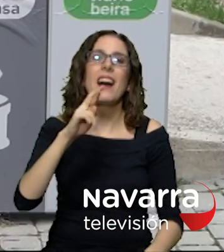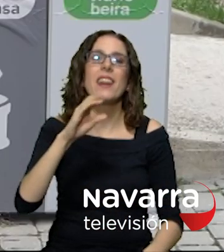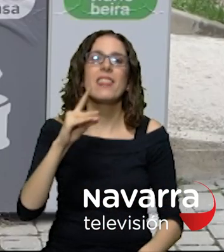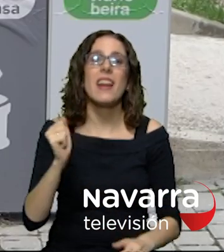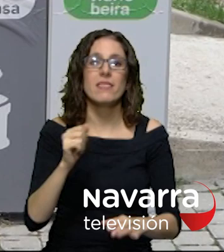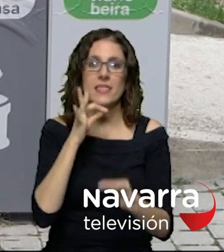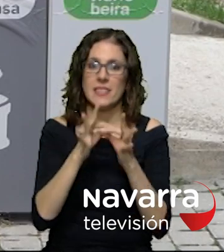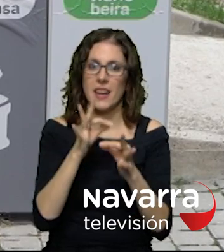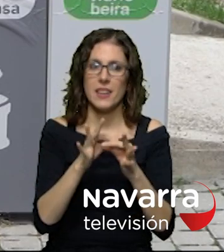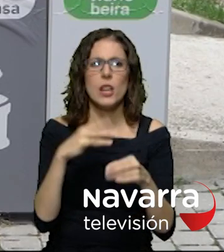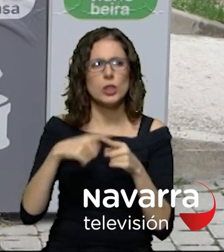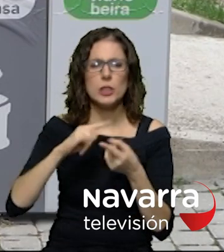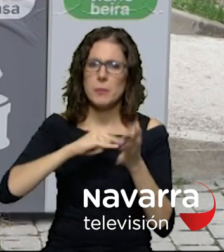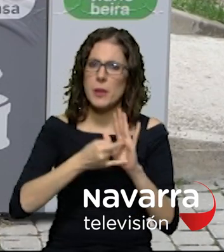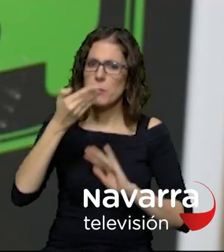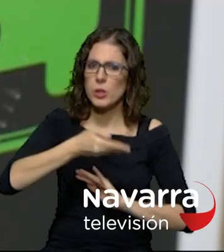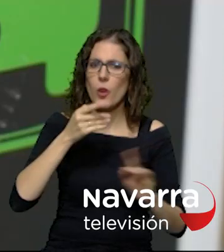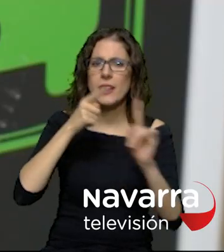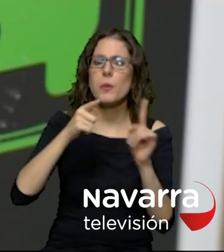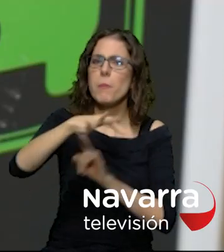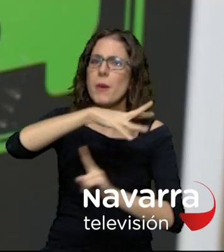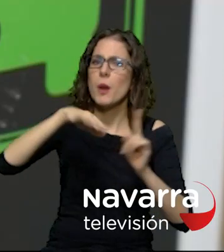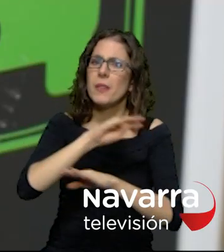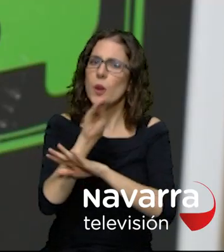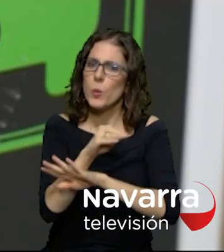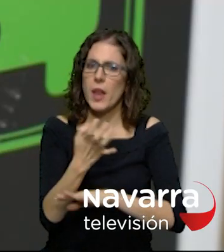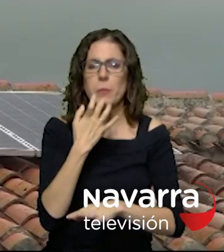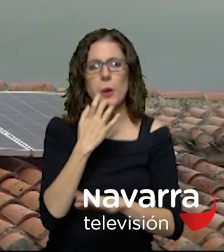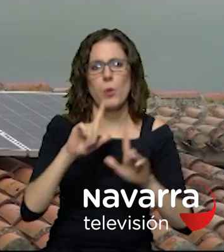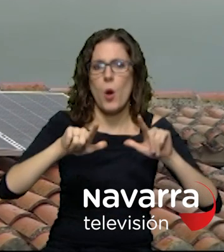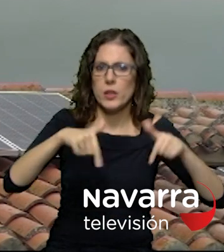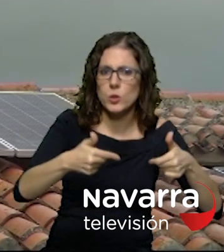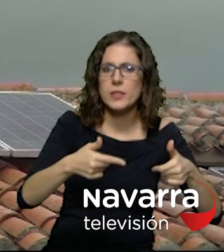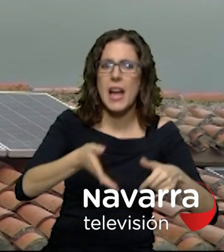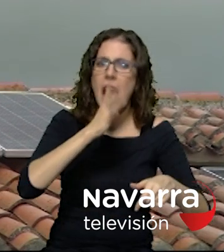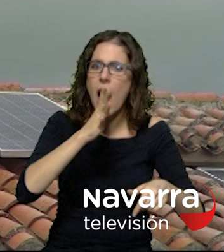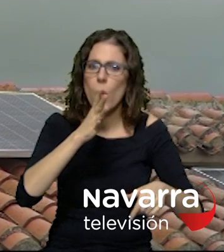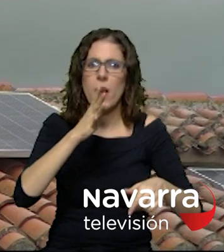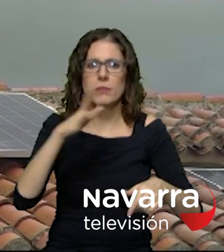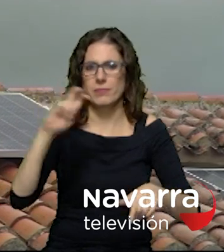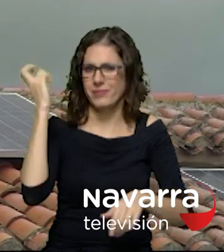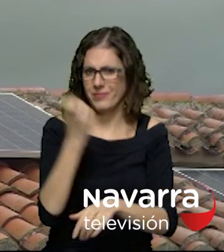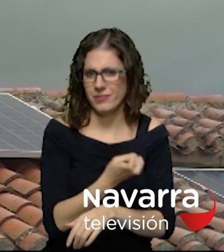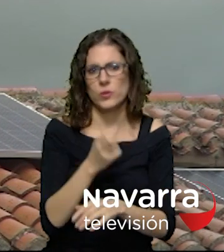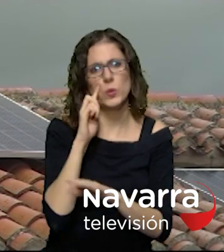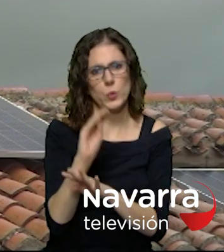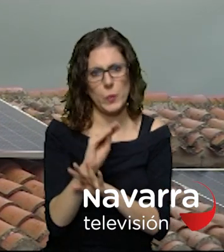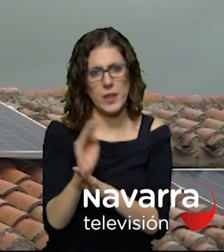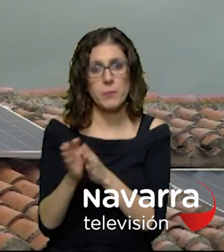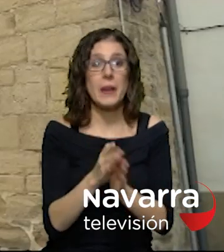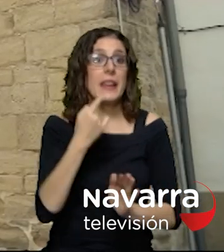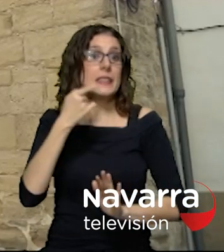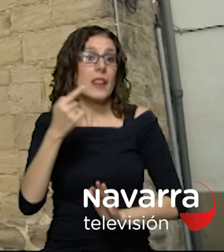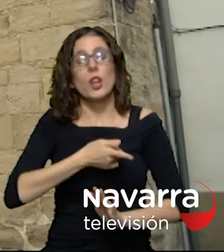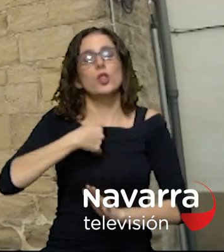Medidas en materias de residuos, energías renovables, gestión de agua y biodiversidad Dicen que somos un pueblo ejemplar por